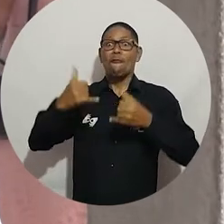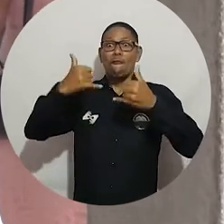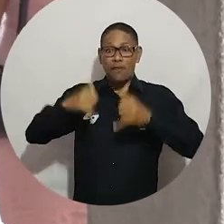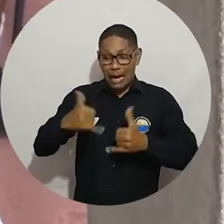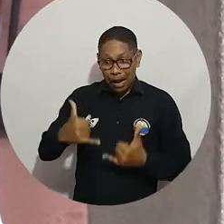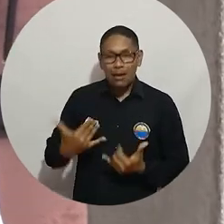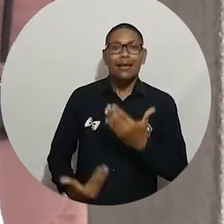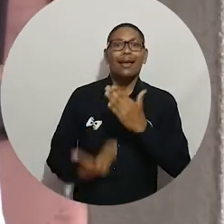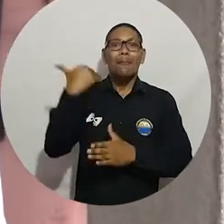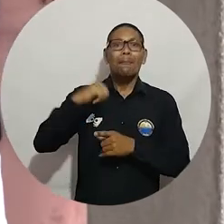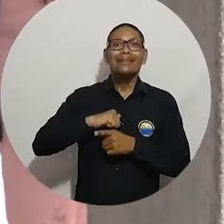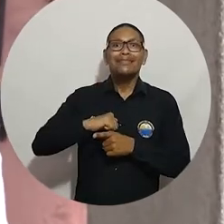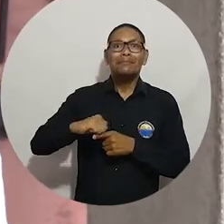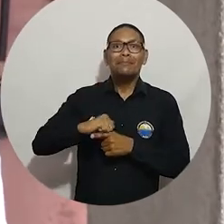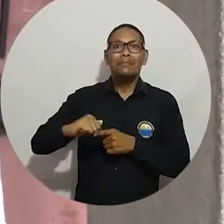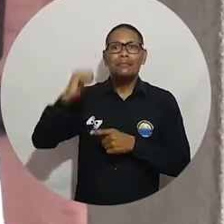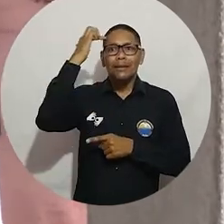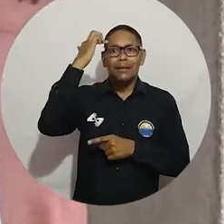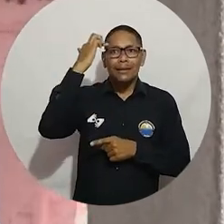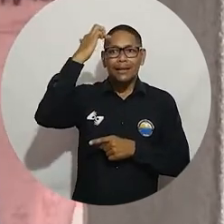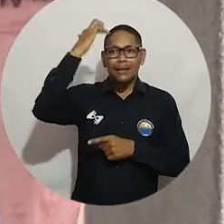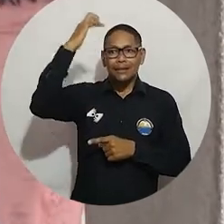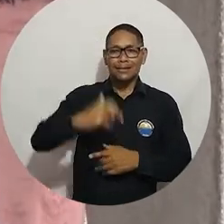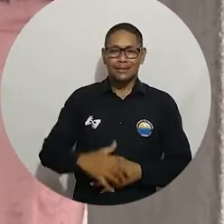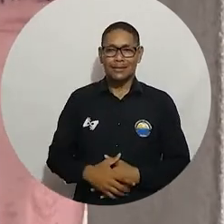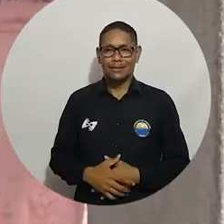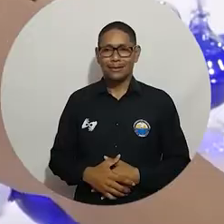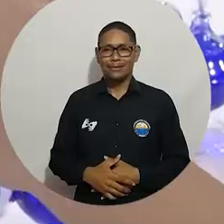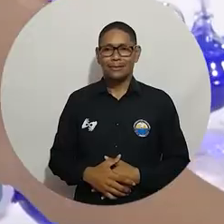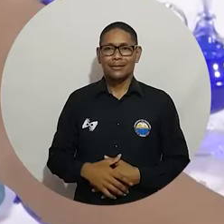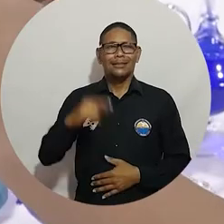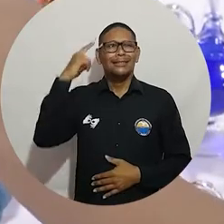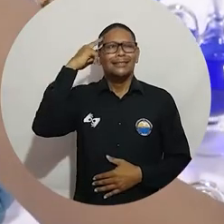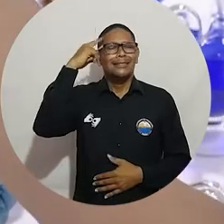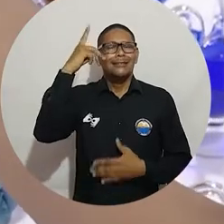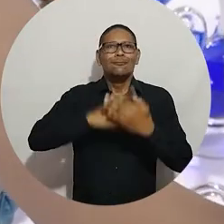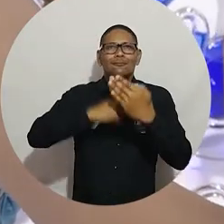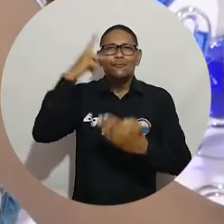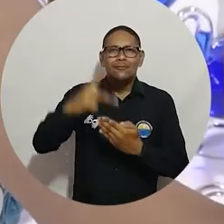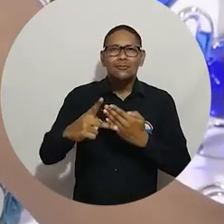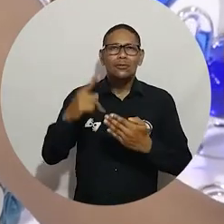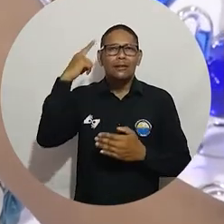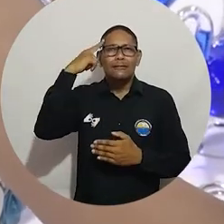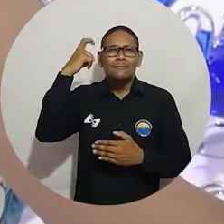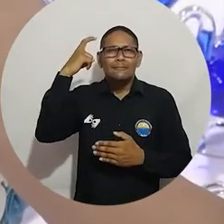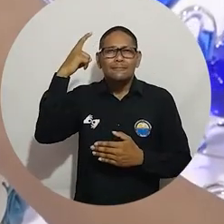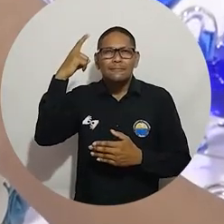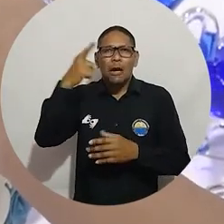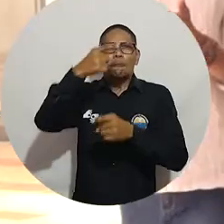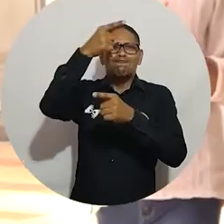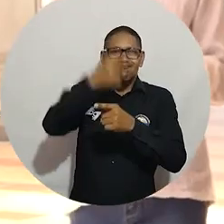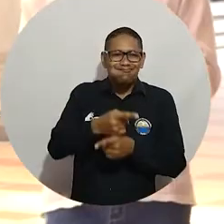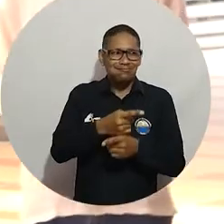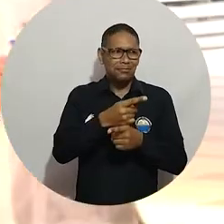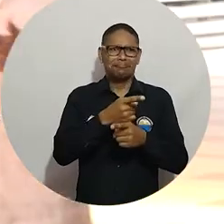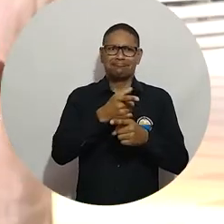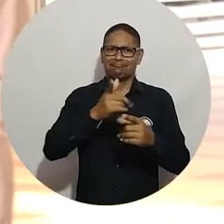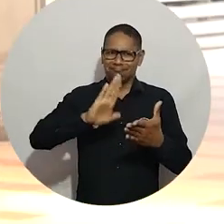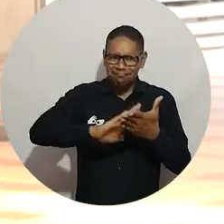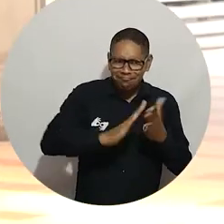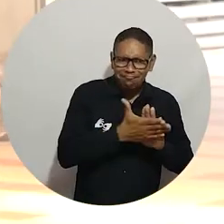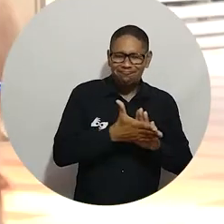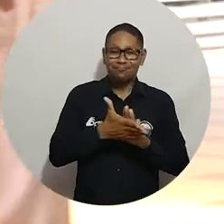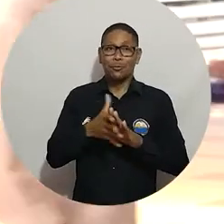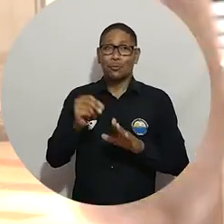logra culminar sus estudios e iniciar sus prácticas profesionales. Un proyecto, sueño cumplido, también siento que he